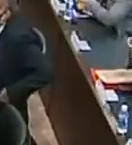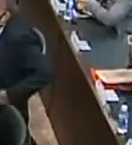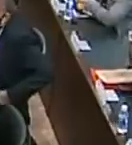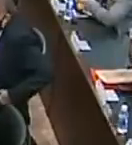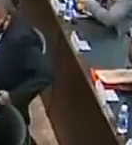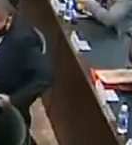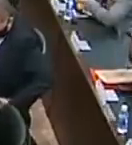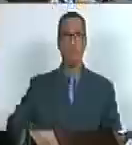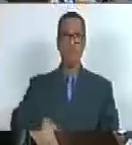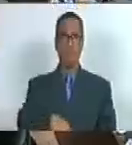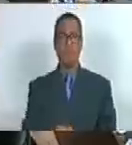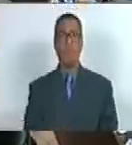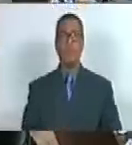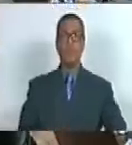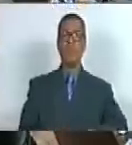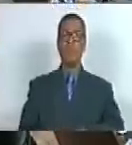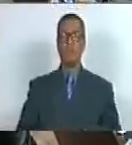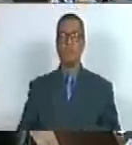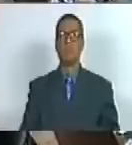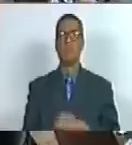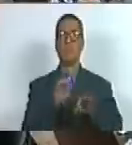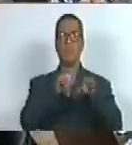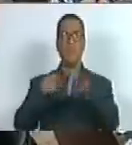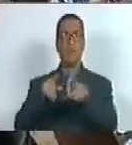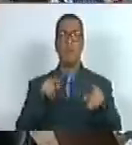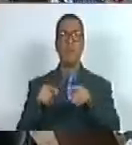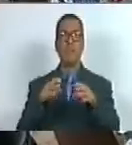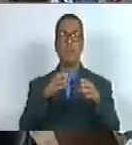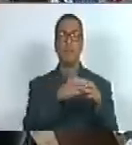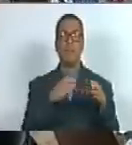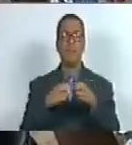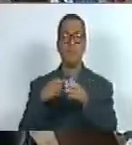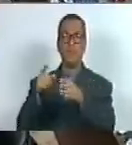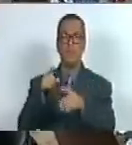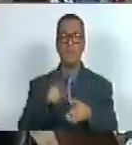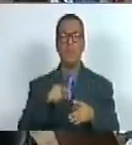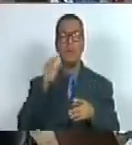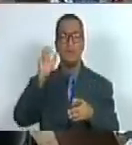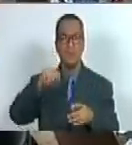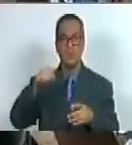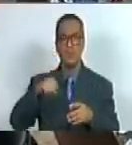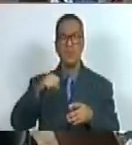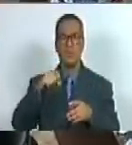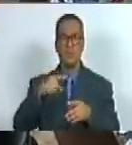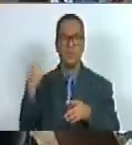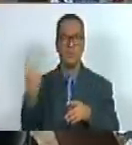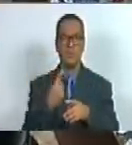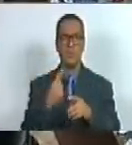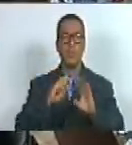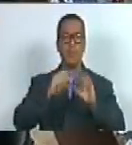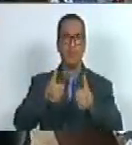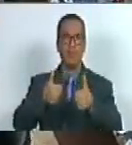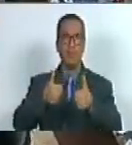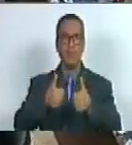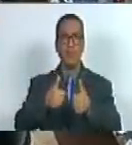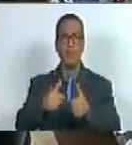ciudadana secretaria sirve a informarse del quórum hay quórum ciudadana presidente se abre la sesión